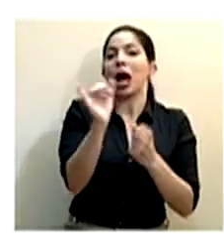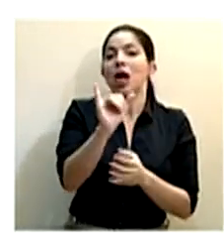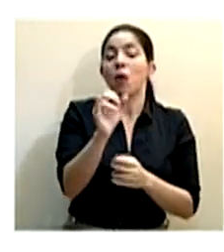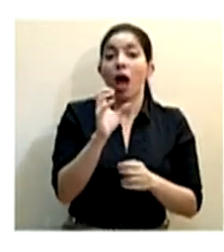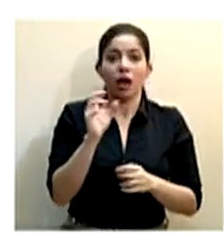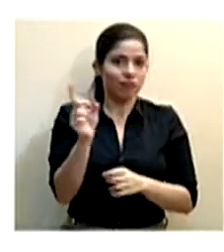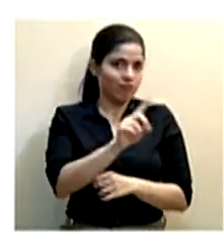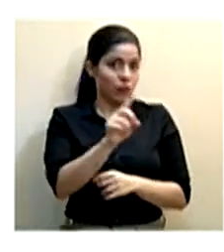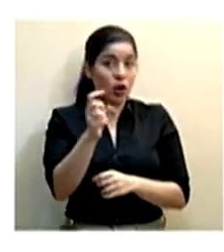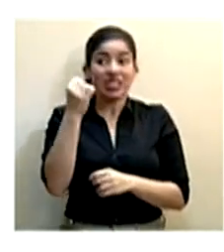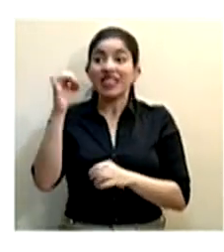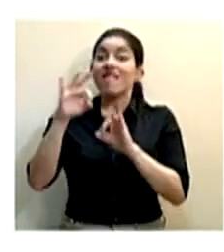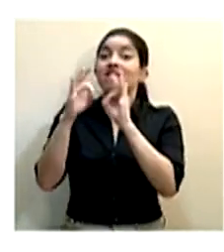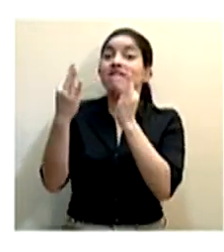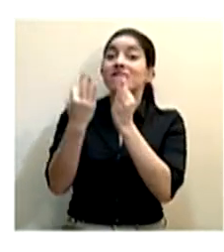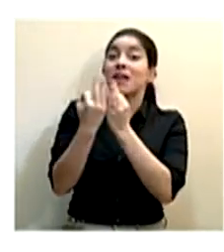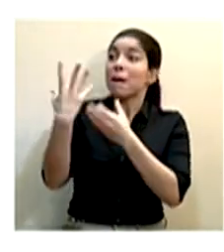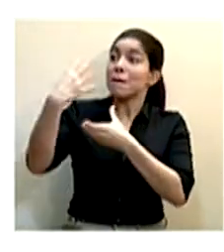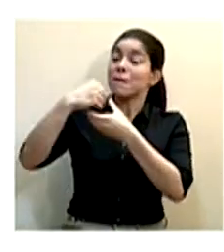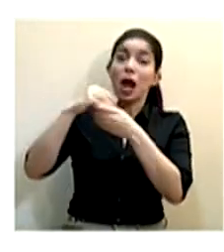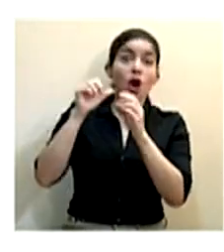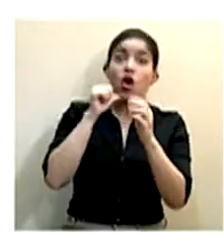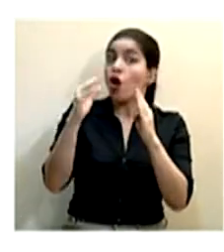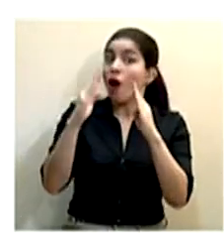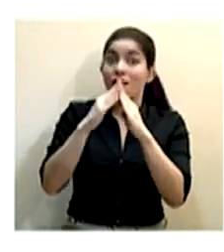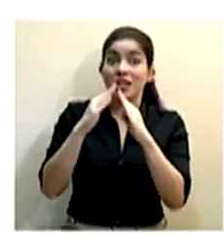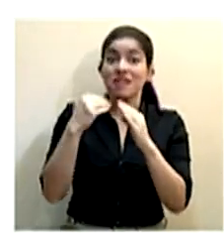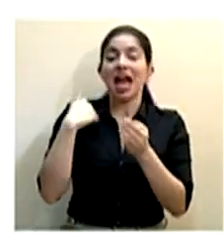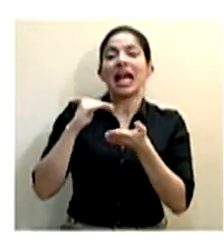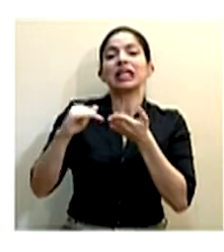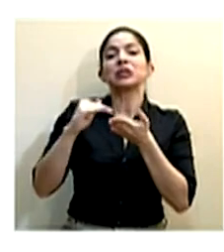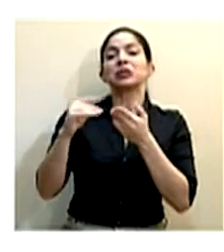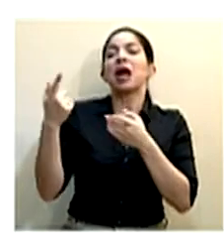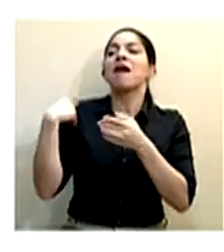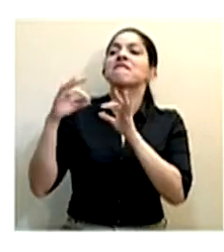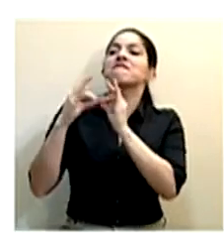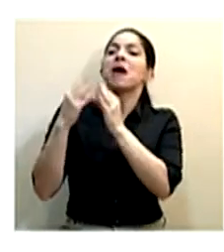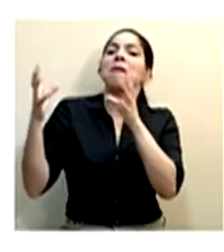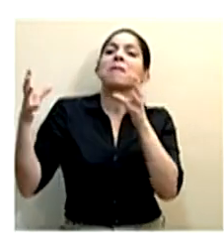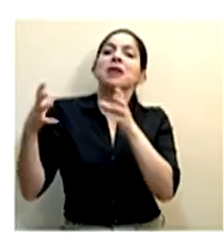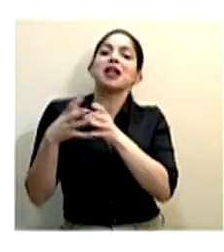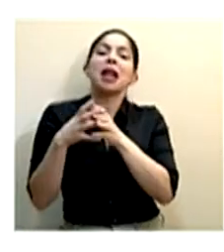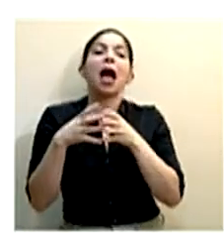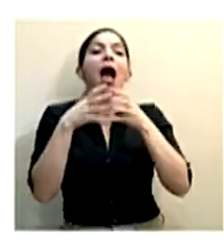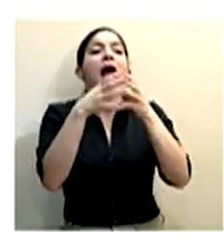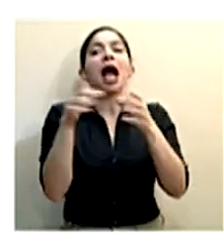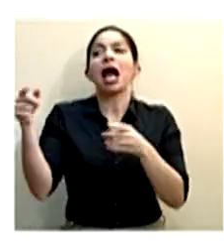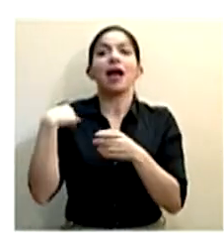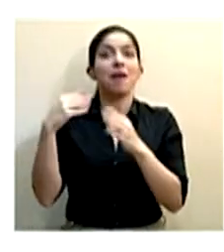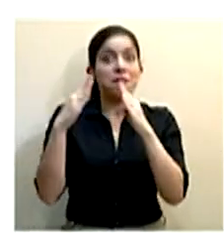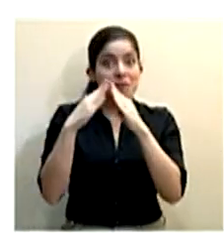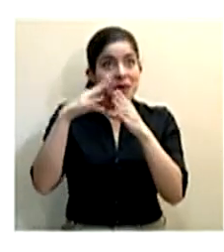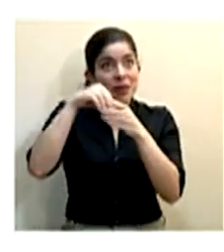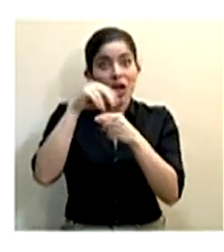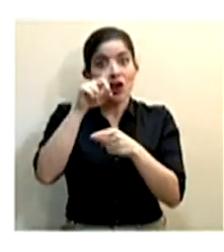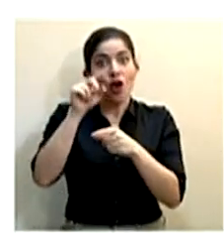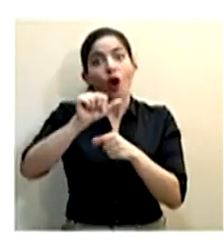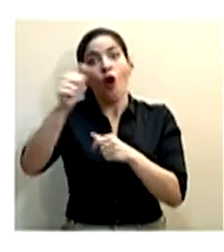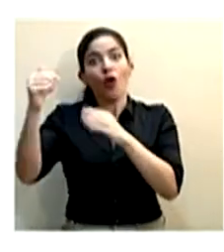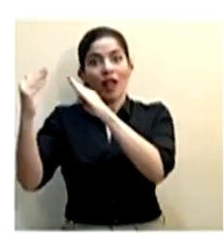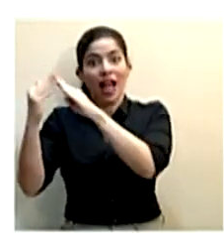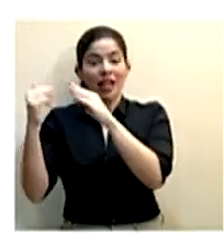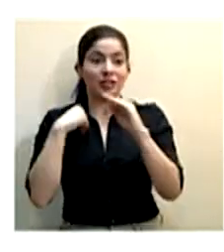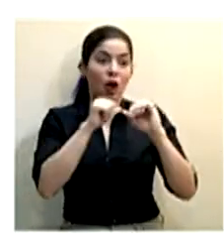que no están día a día conviviendo. No es que yo voy a agarrar esto como pretexto para ir al cine y estar ahí todos sentados con gente, familia